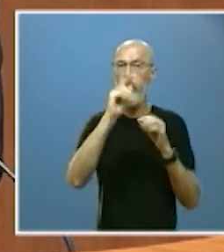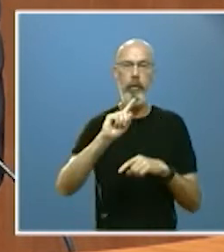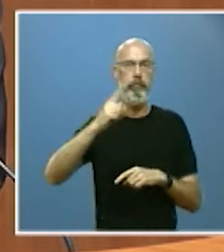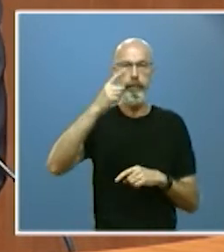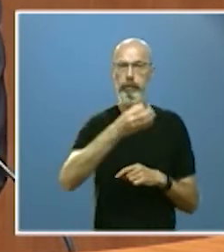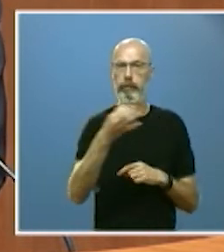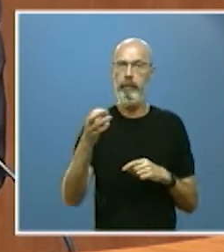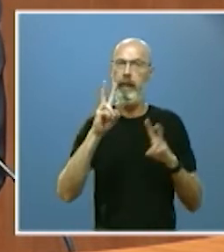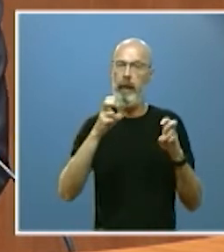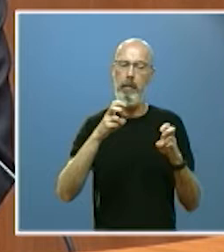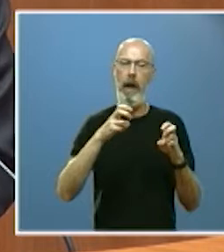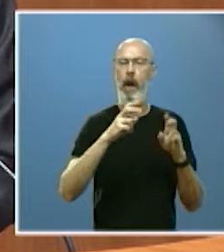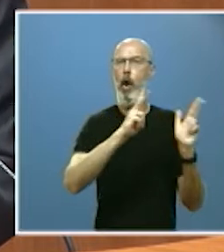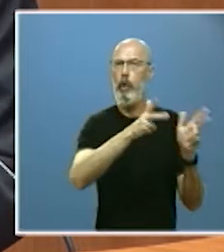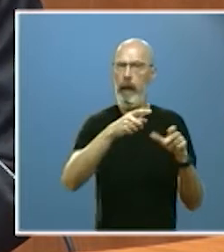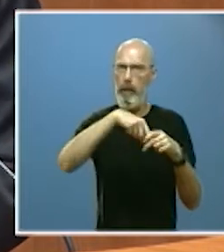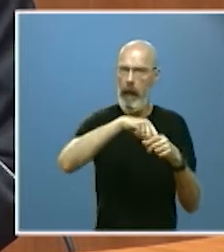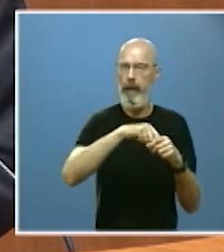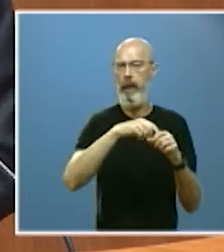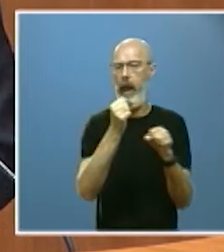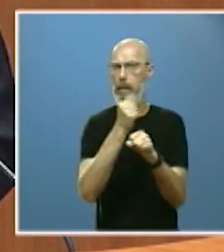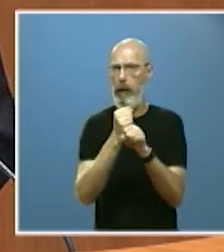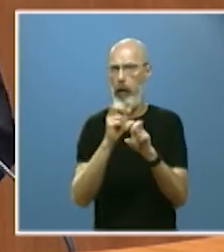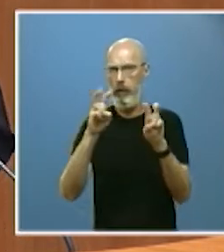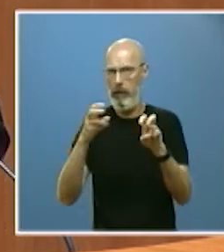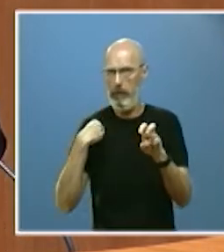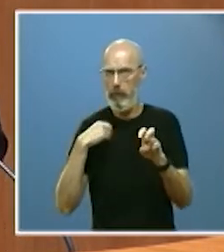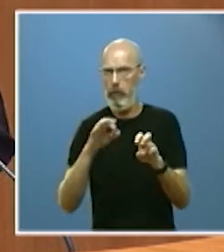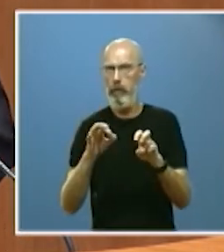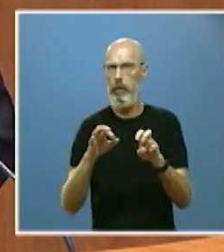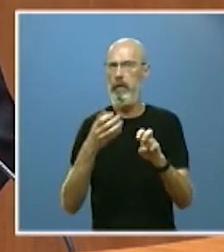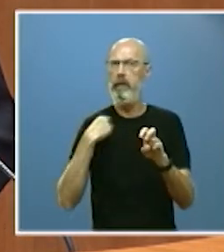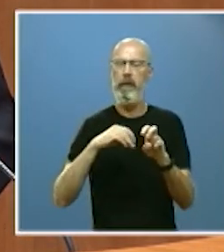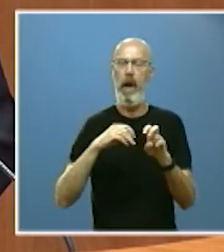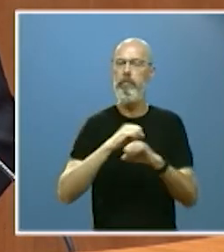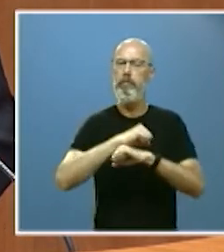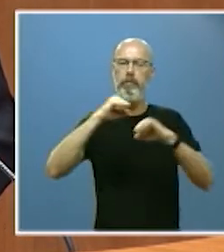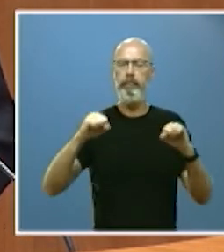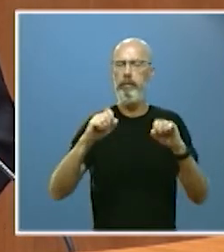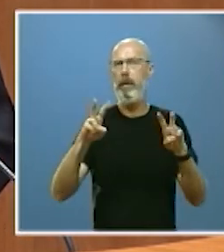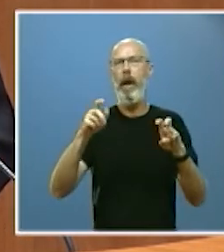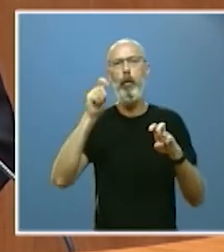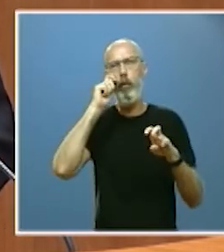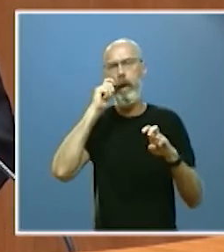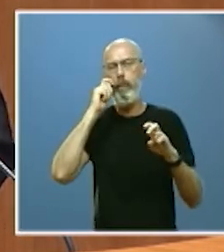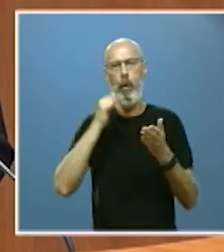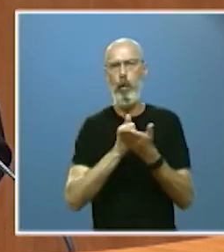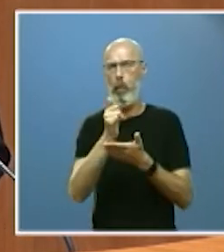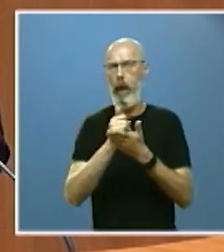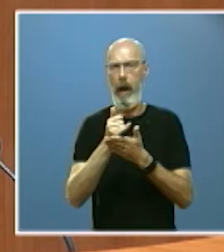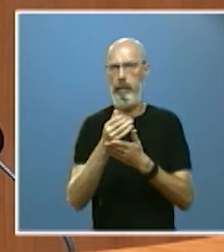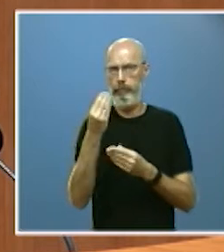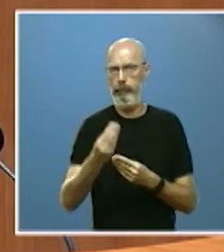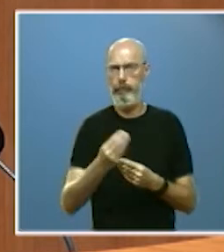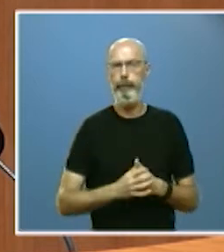establecimientos y plazas hoteleras y de empleo en el sector y ha consolidado su liderazgo en el turismo rural. En la